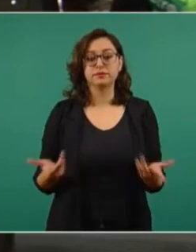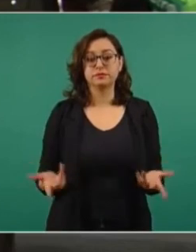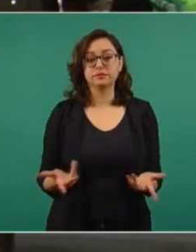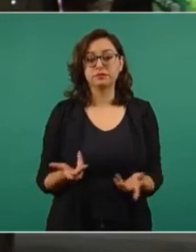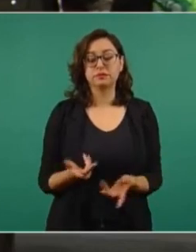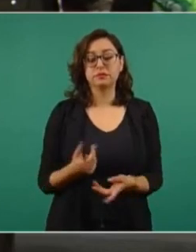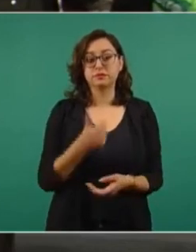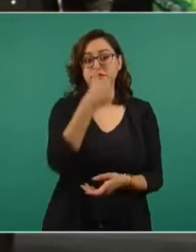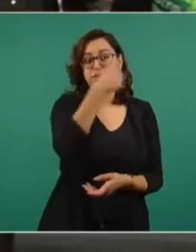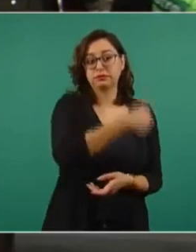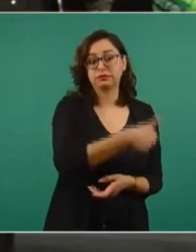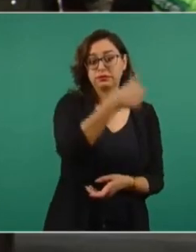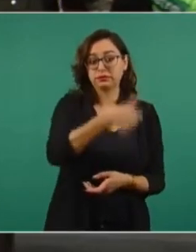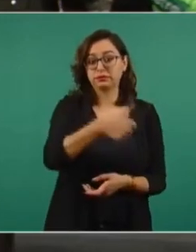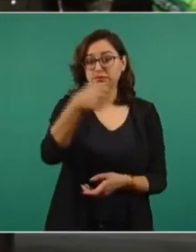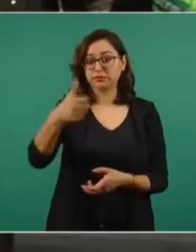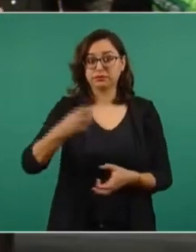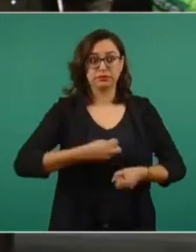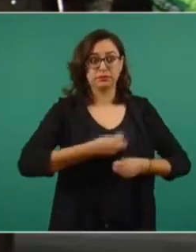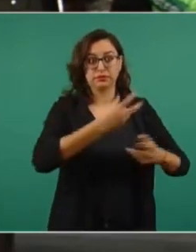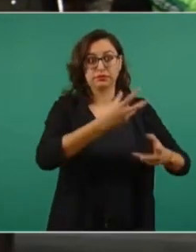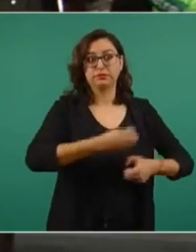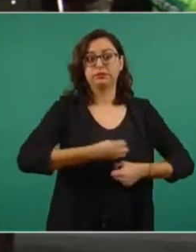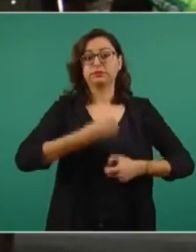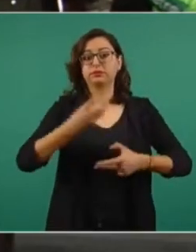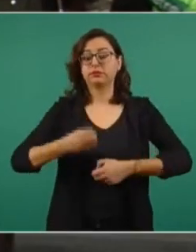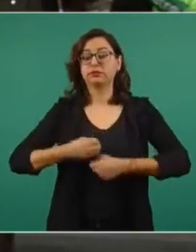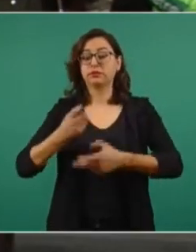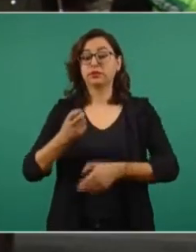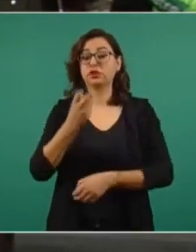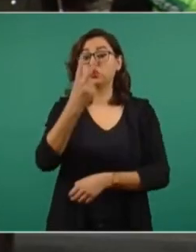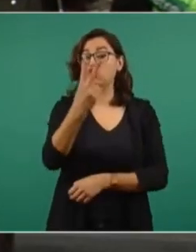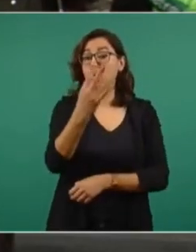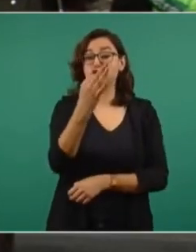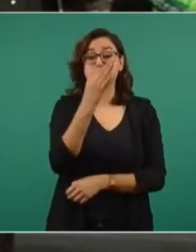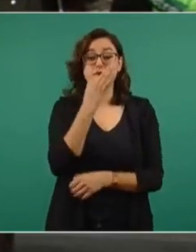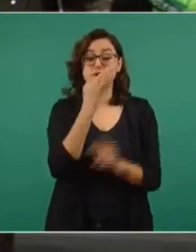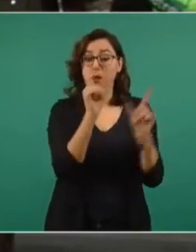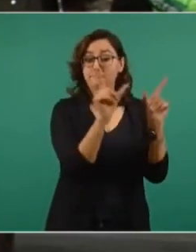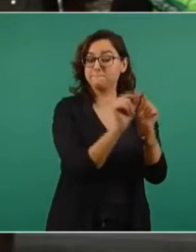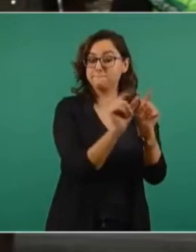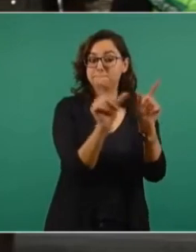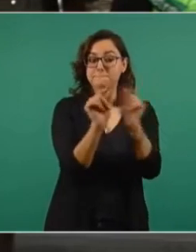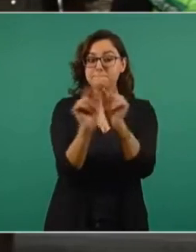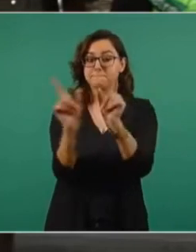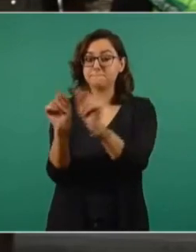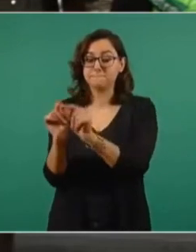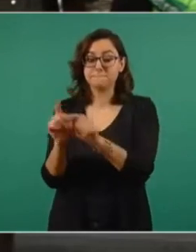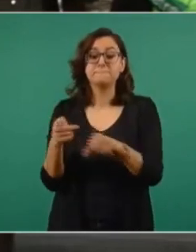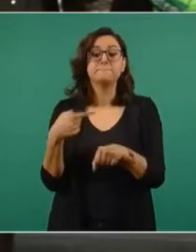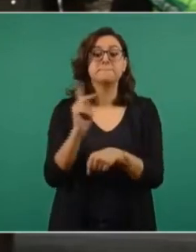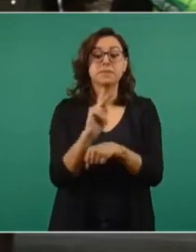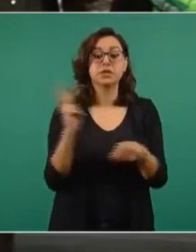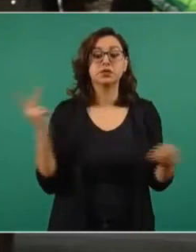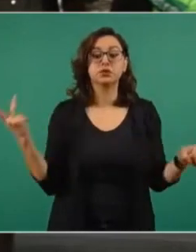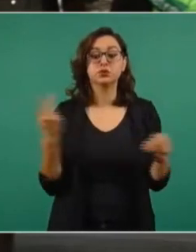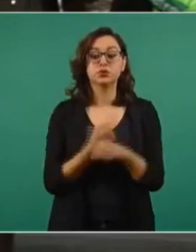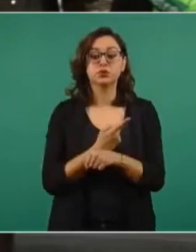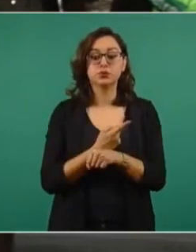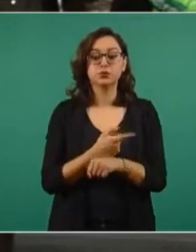minutos para exponer su punto. Pero, pues, resulta que ella,